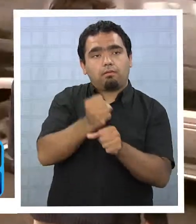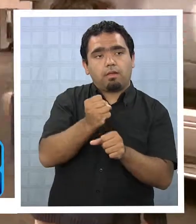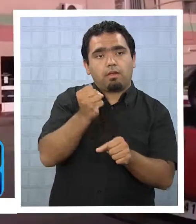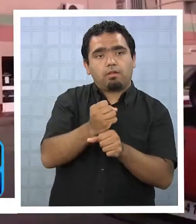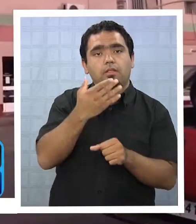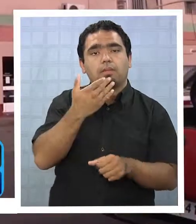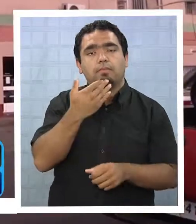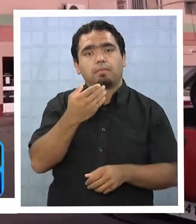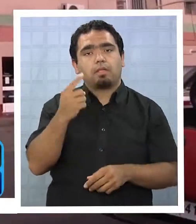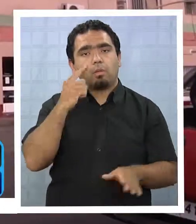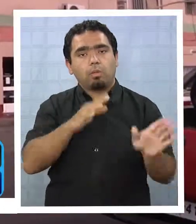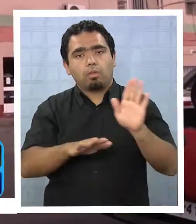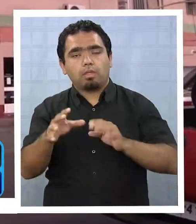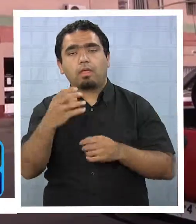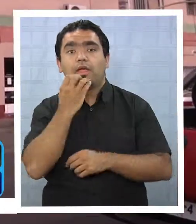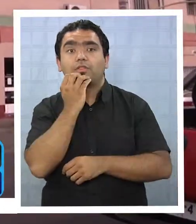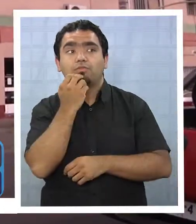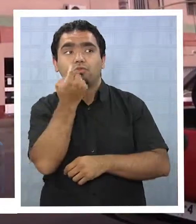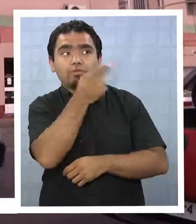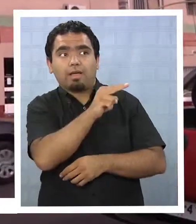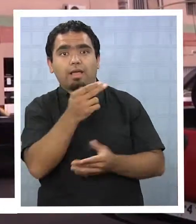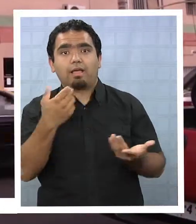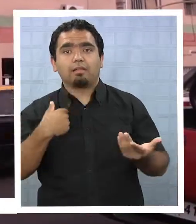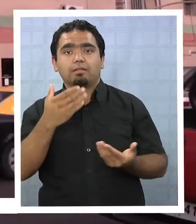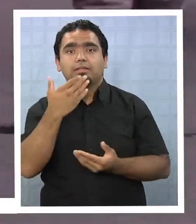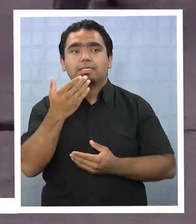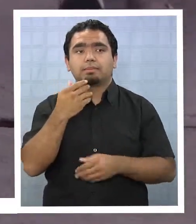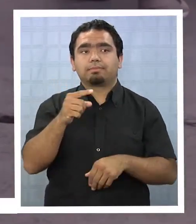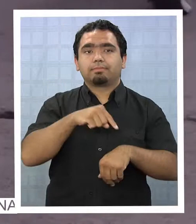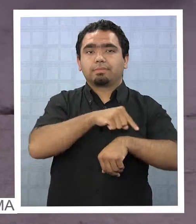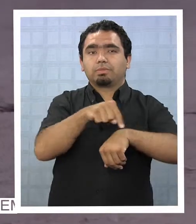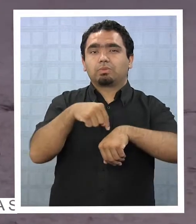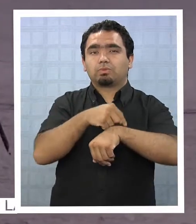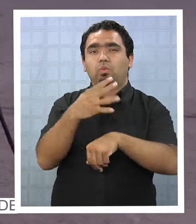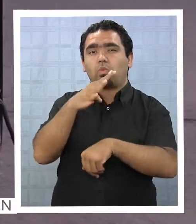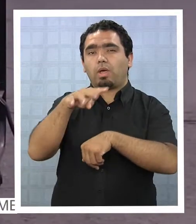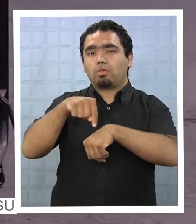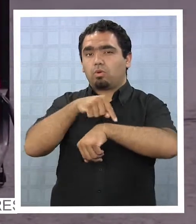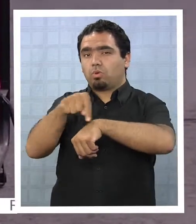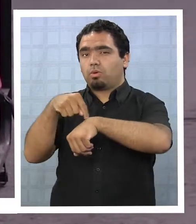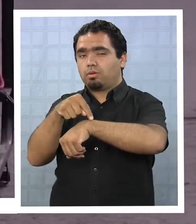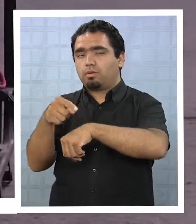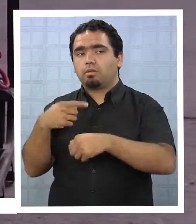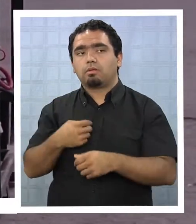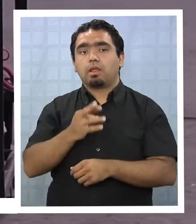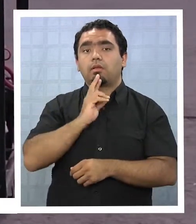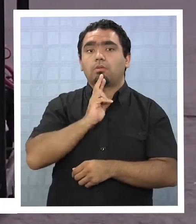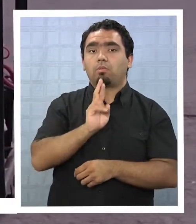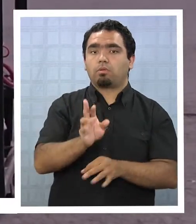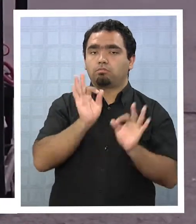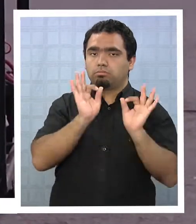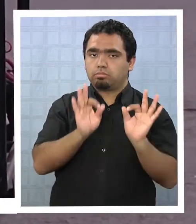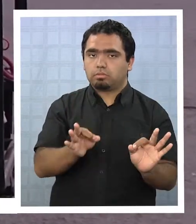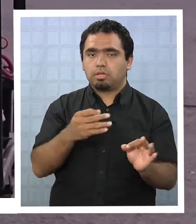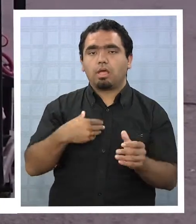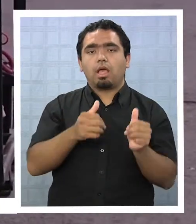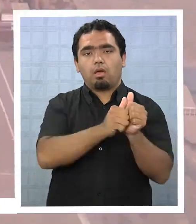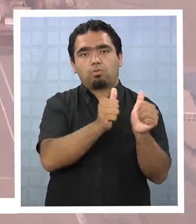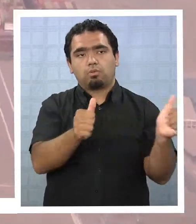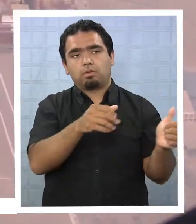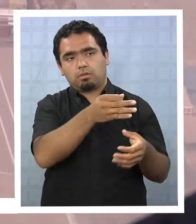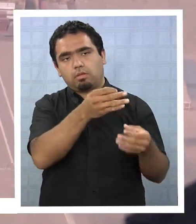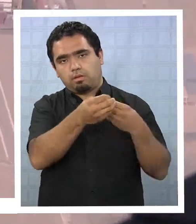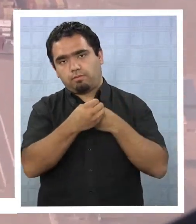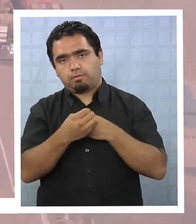estación Crucero en la región de Antofagasta y duró aproximadamente unas cuatro horas en las que hubo una respuesta adecuada según la autoridad regional.